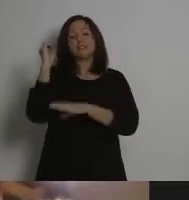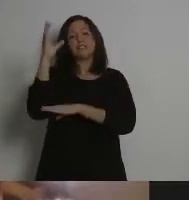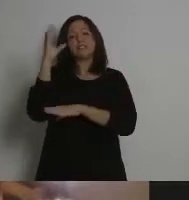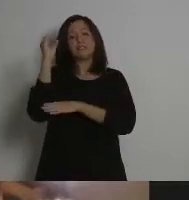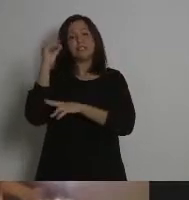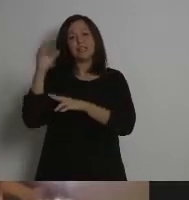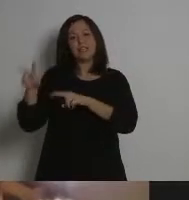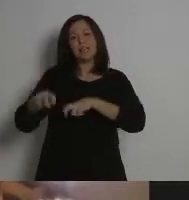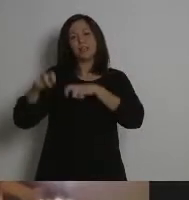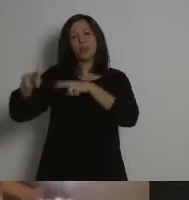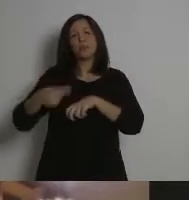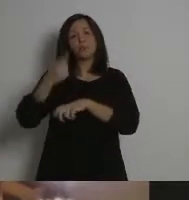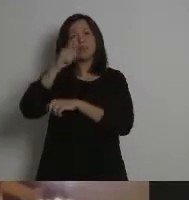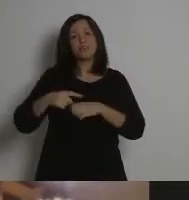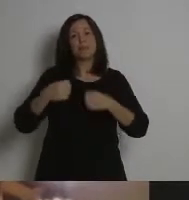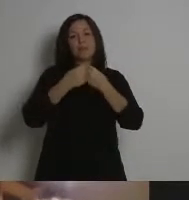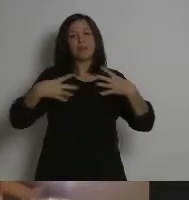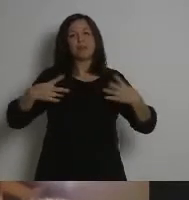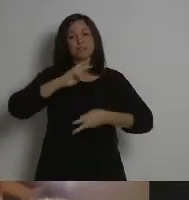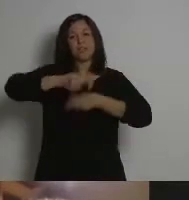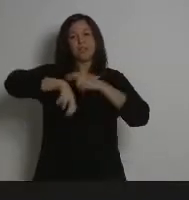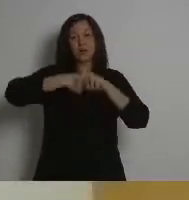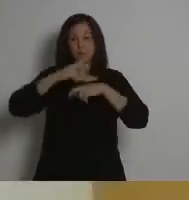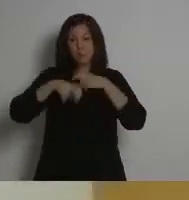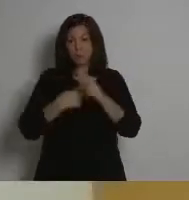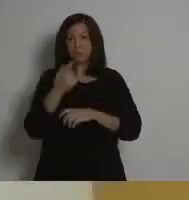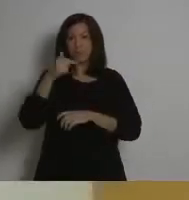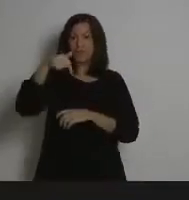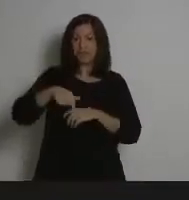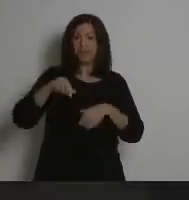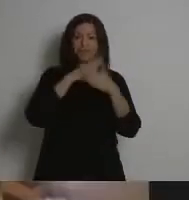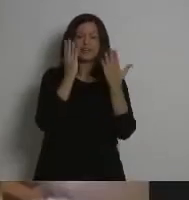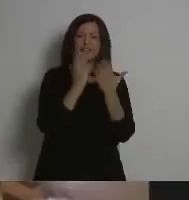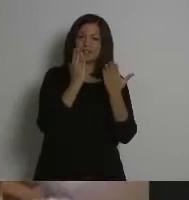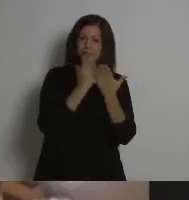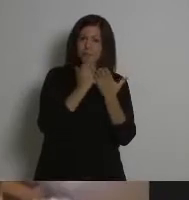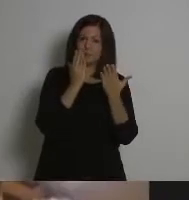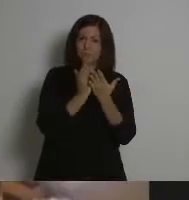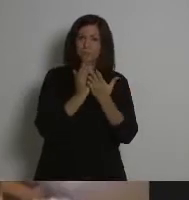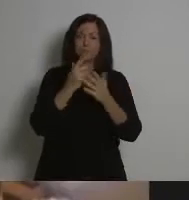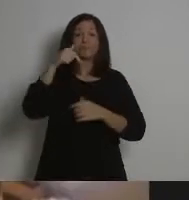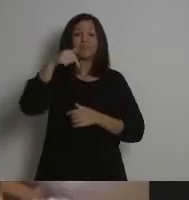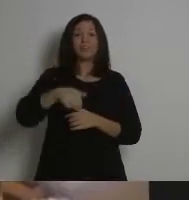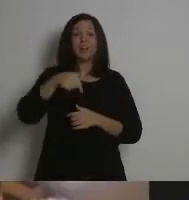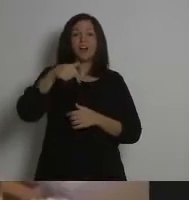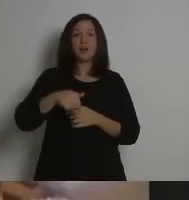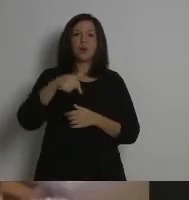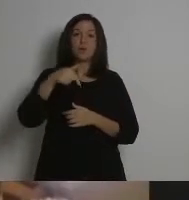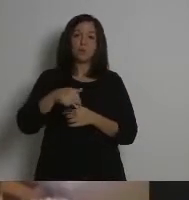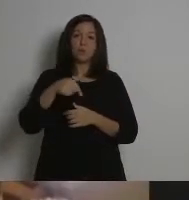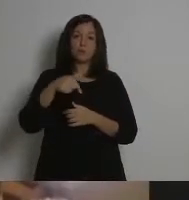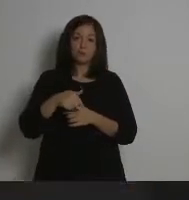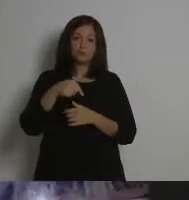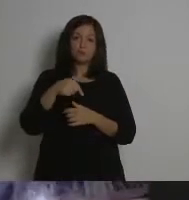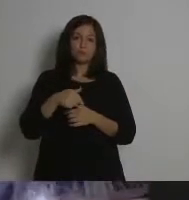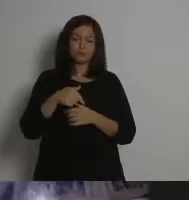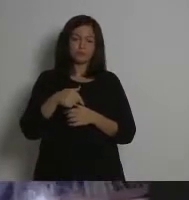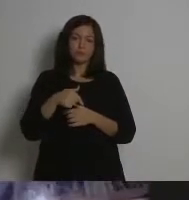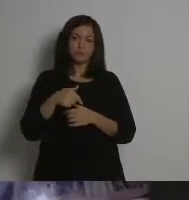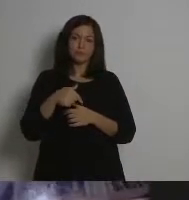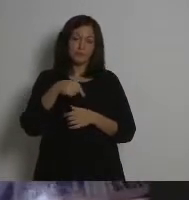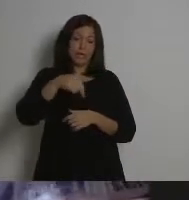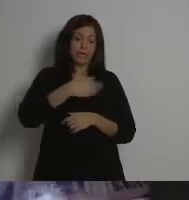Energías Renovables. Nos dedicaremos esta tarde a tratar el tema que interpela nuestro modelo territorial y nos invita a hacer una